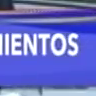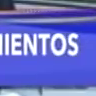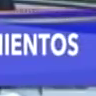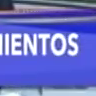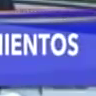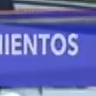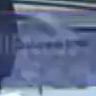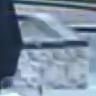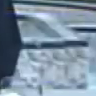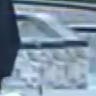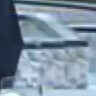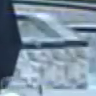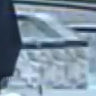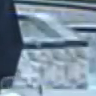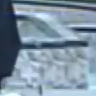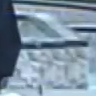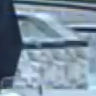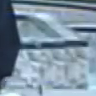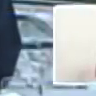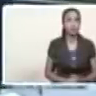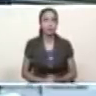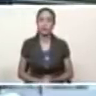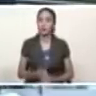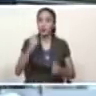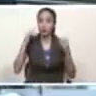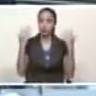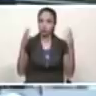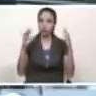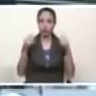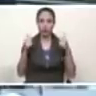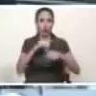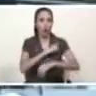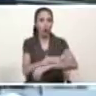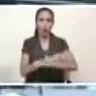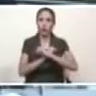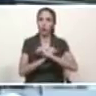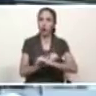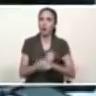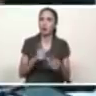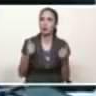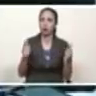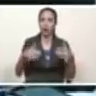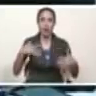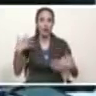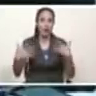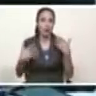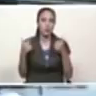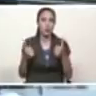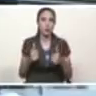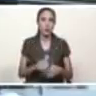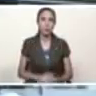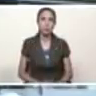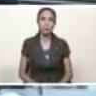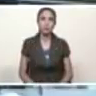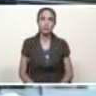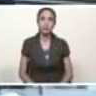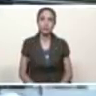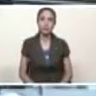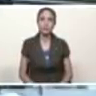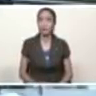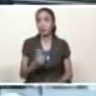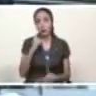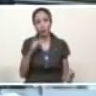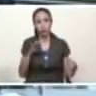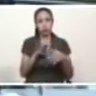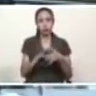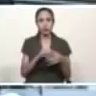tremendo espíritu tremenda fuerza tremenda energía pues y así debe ser unir